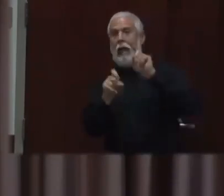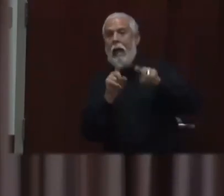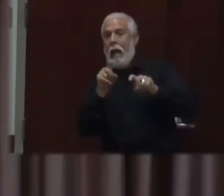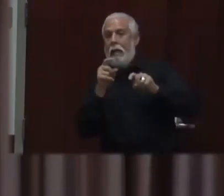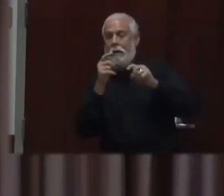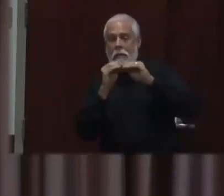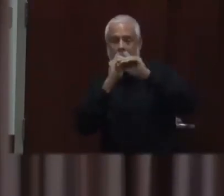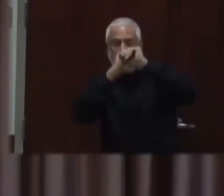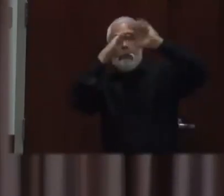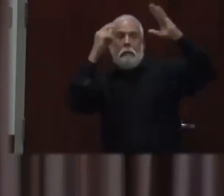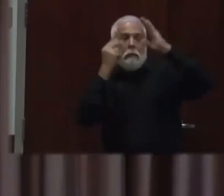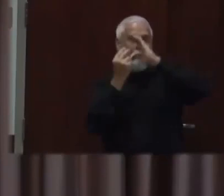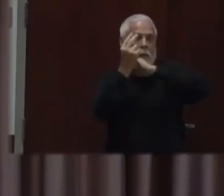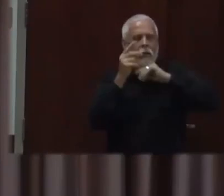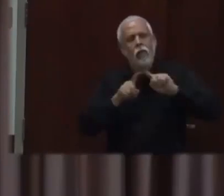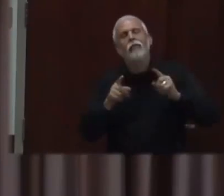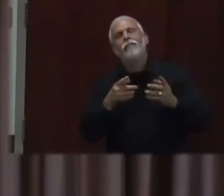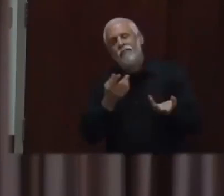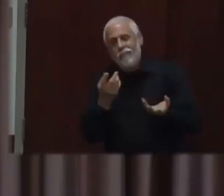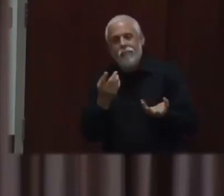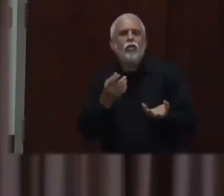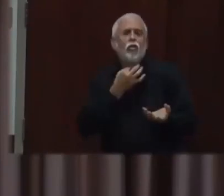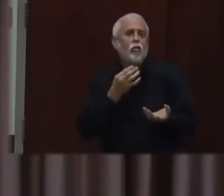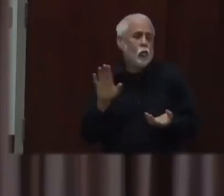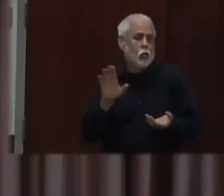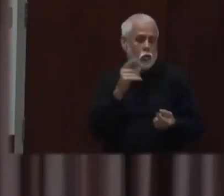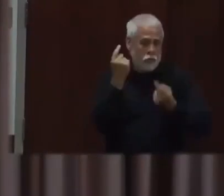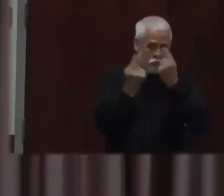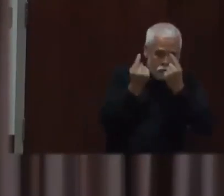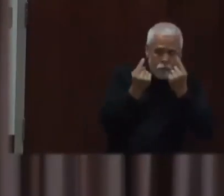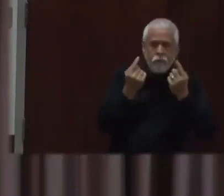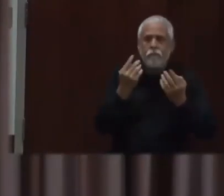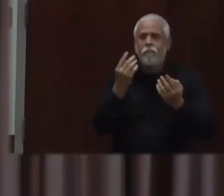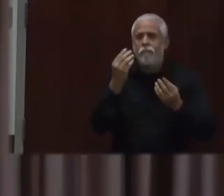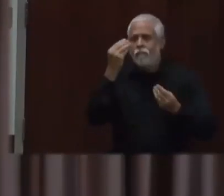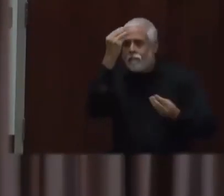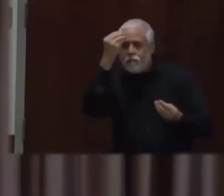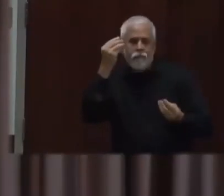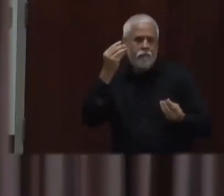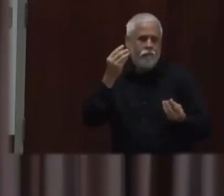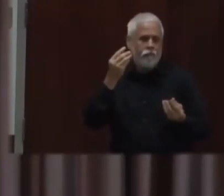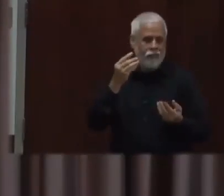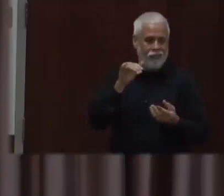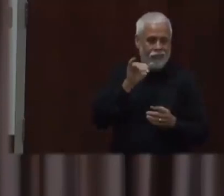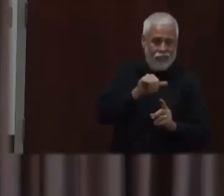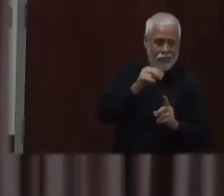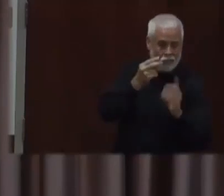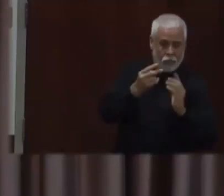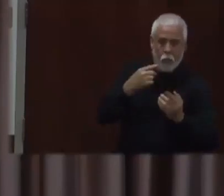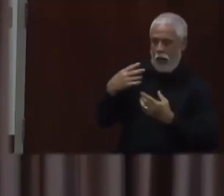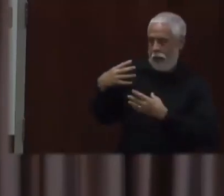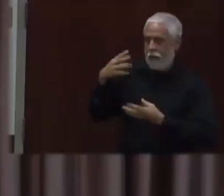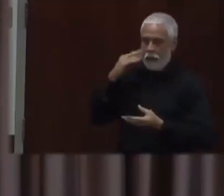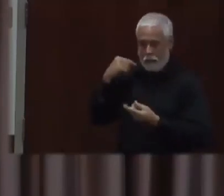tenido hasta ahora. Oh, es muy buena pregunta, comisionado Newman. Entonces, obviamente estamos consternados en cuanto